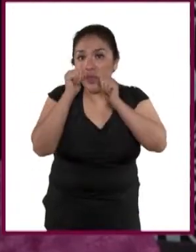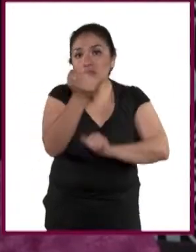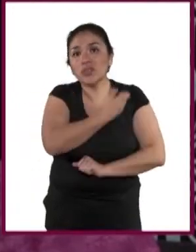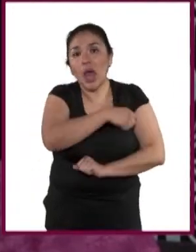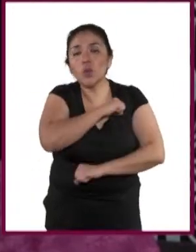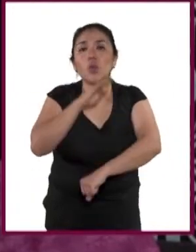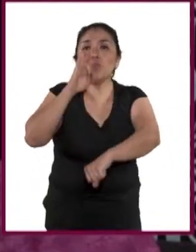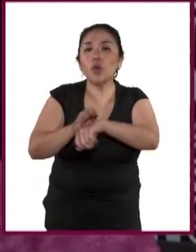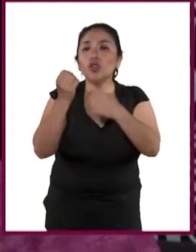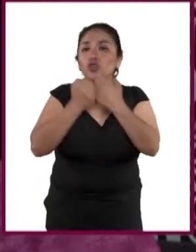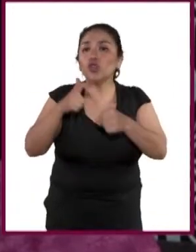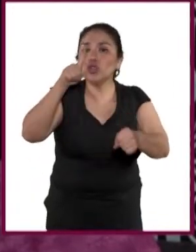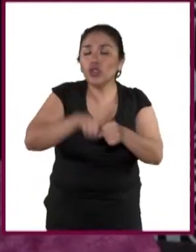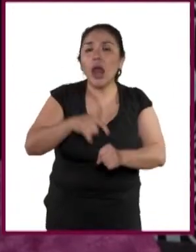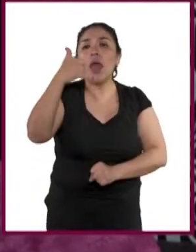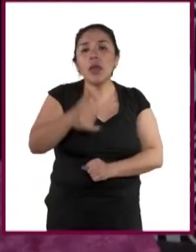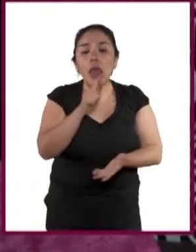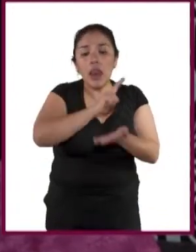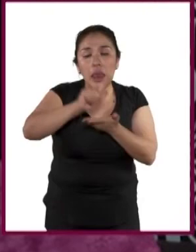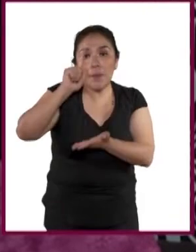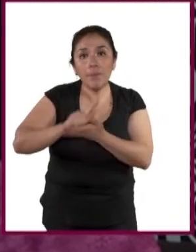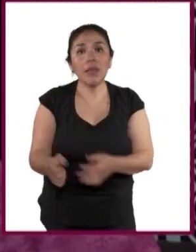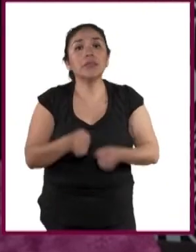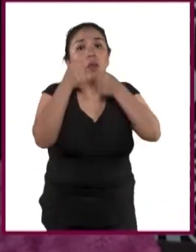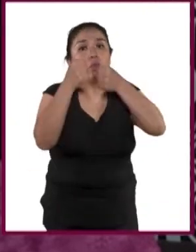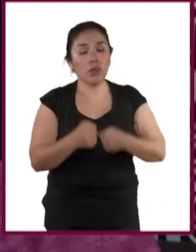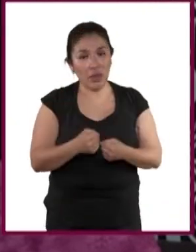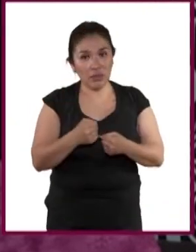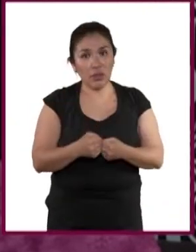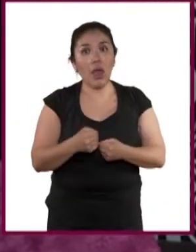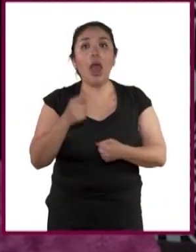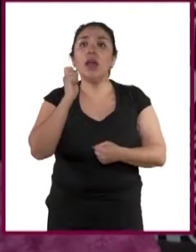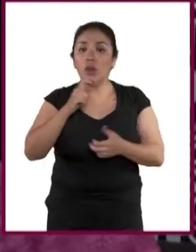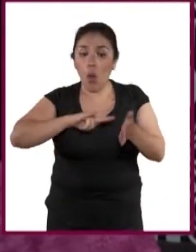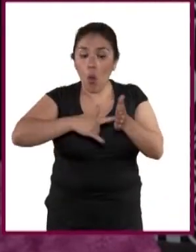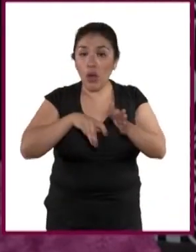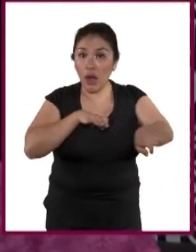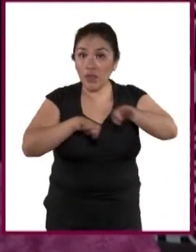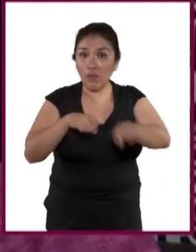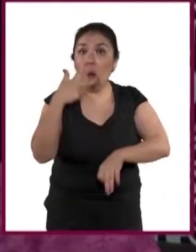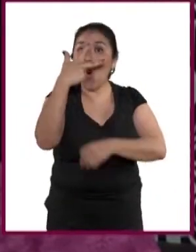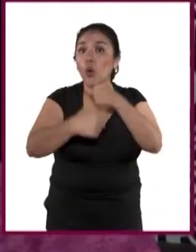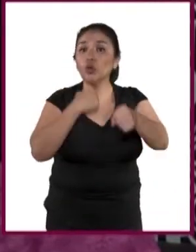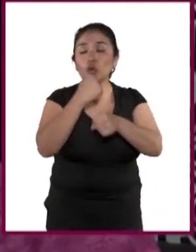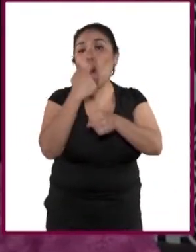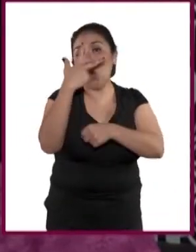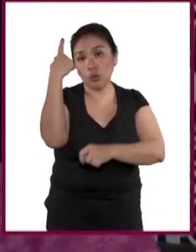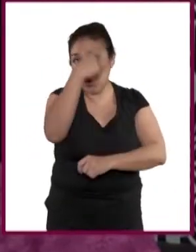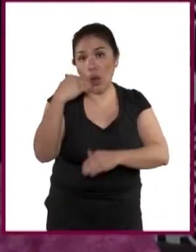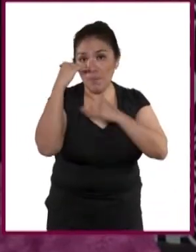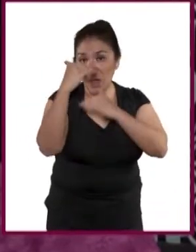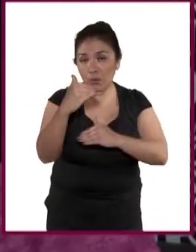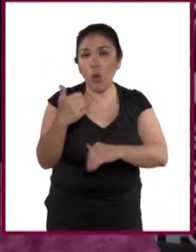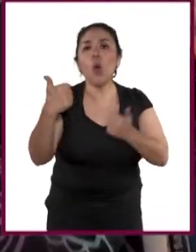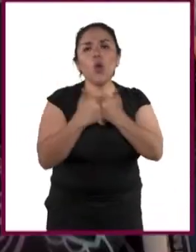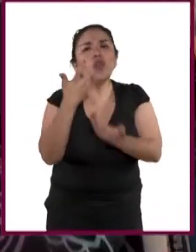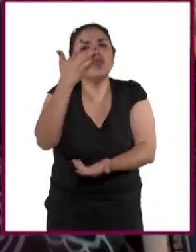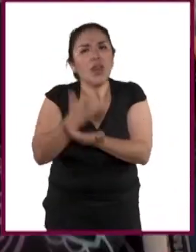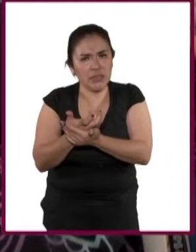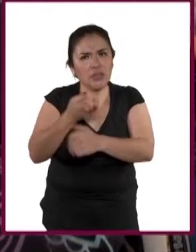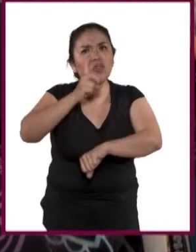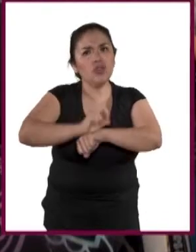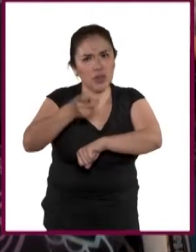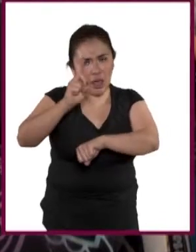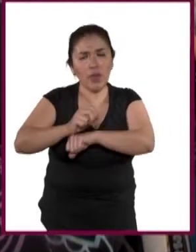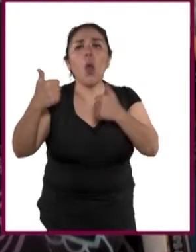protección social, condiciones de higiene y seguridad, jornadas no mayores a ocho horas, días de descanso y